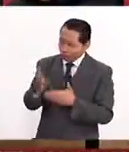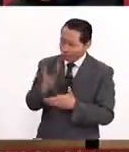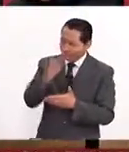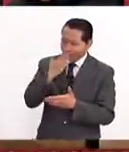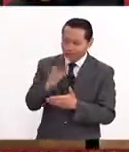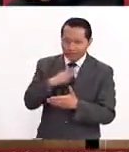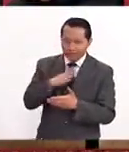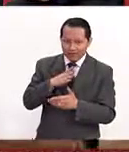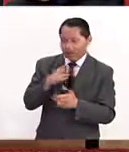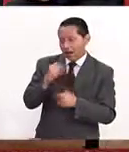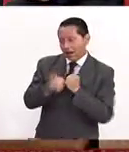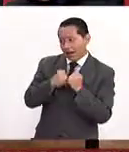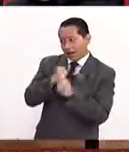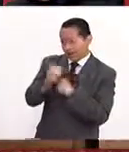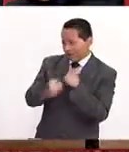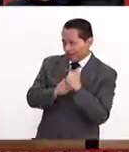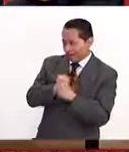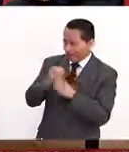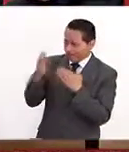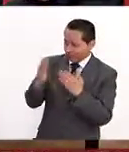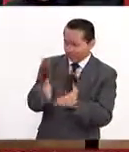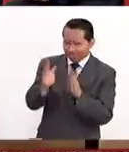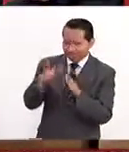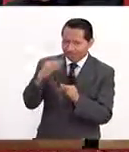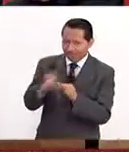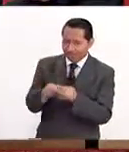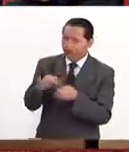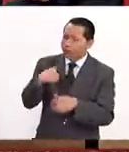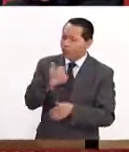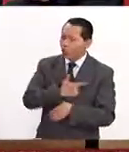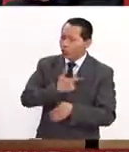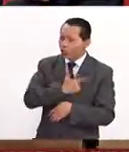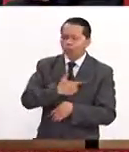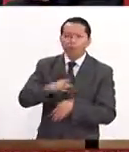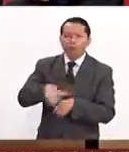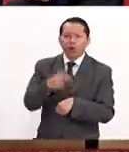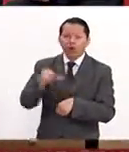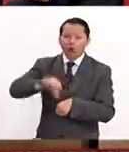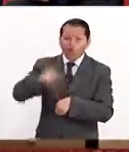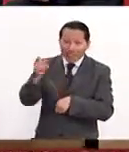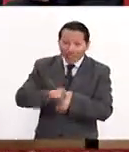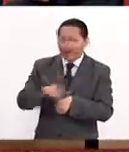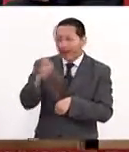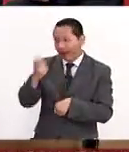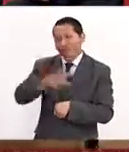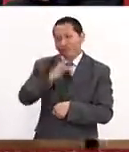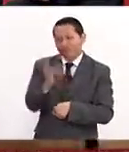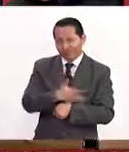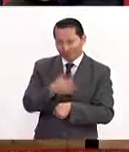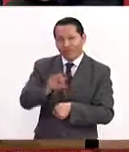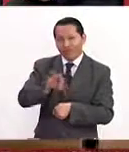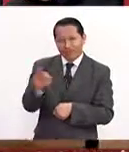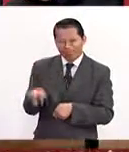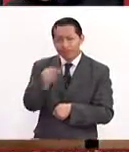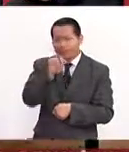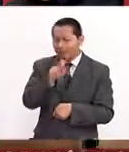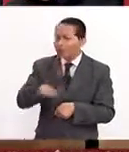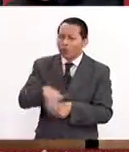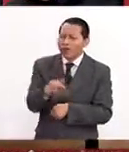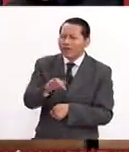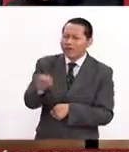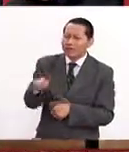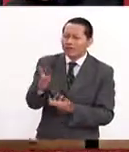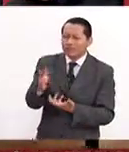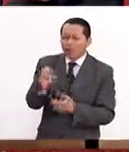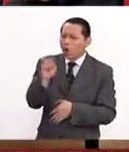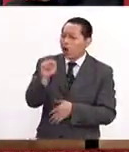varios años ya. Y a mí me gustaría, porque justamente hoy es la comemoración de esta fecha, ¿por qué se llegó a esta fecha? ¿Por qué